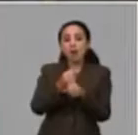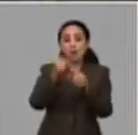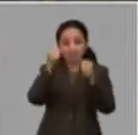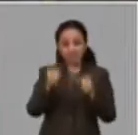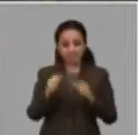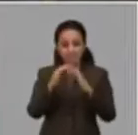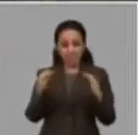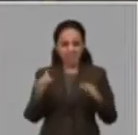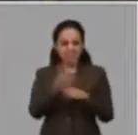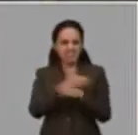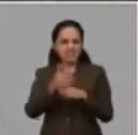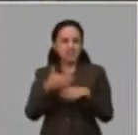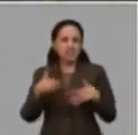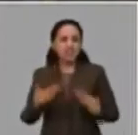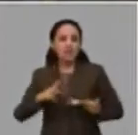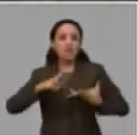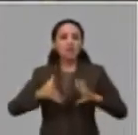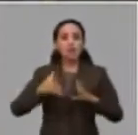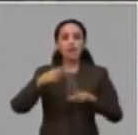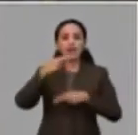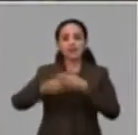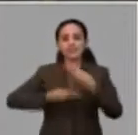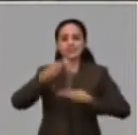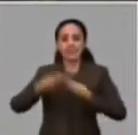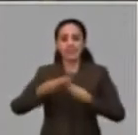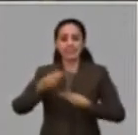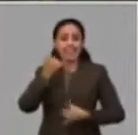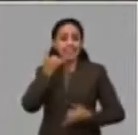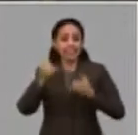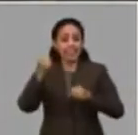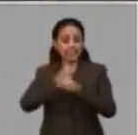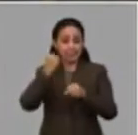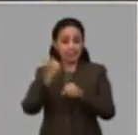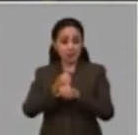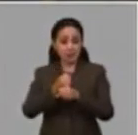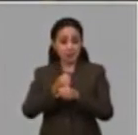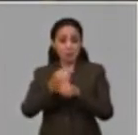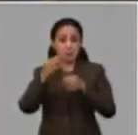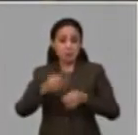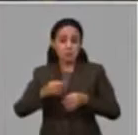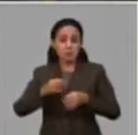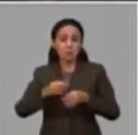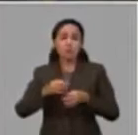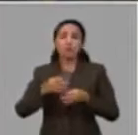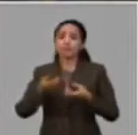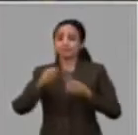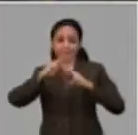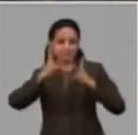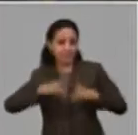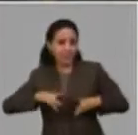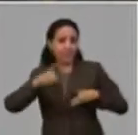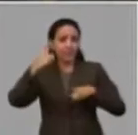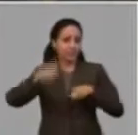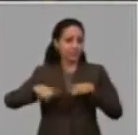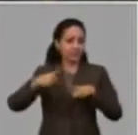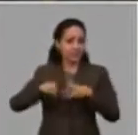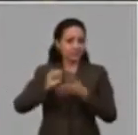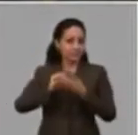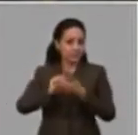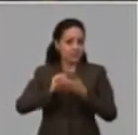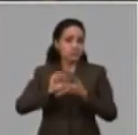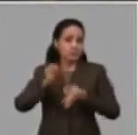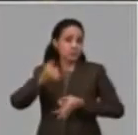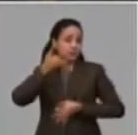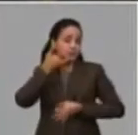diferencia es la forma en que se realiza el teletrabajo, forma parte del proceso de informatización de la sociedad y lo que se requiere a